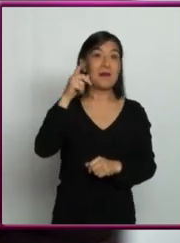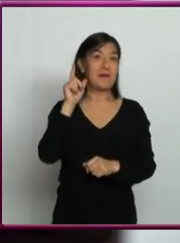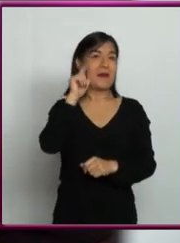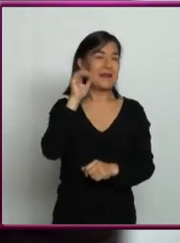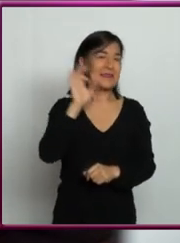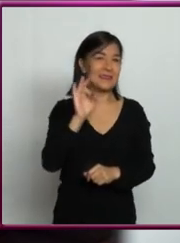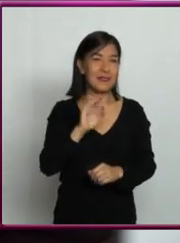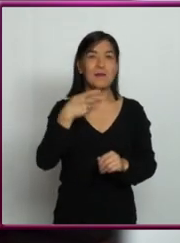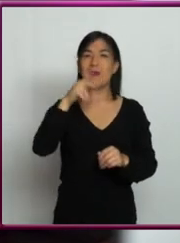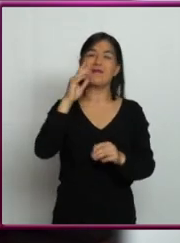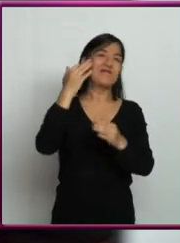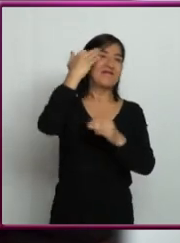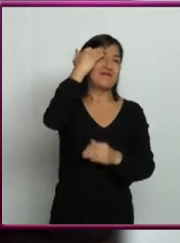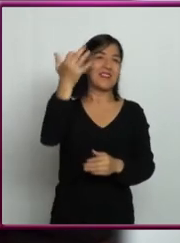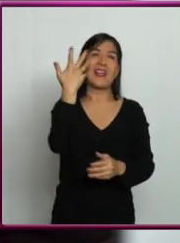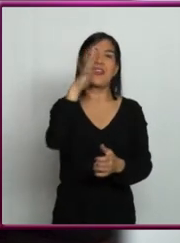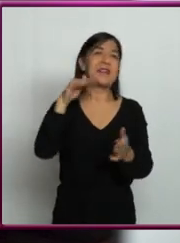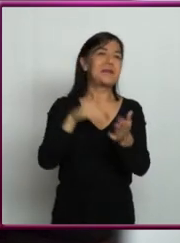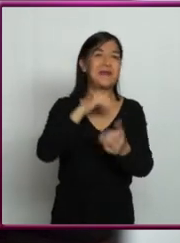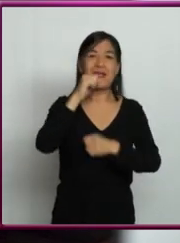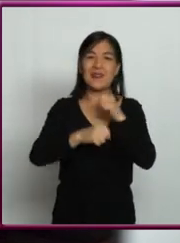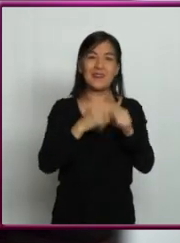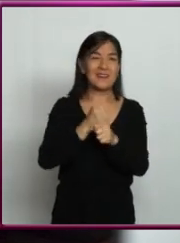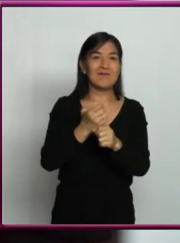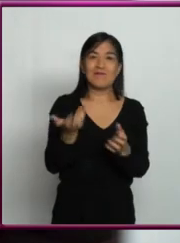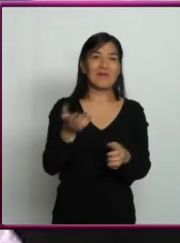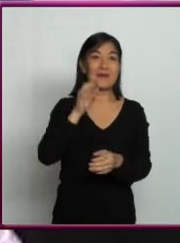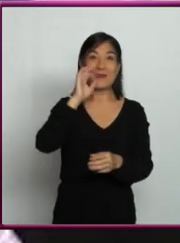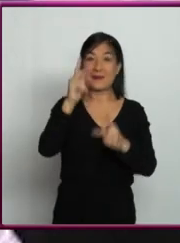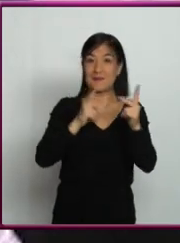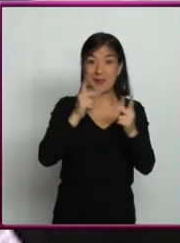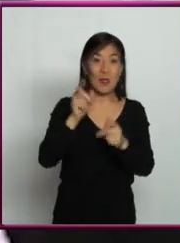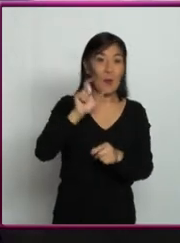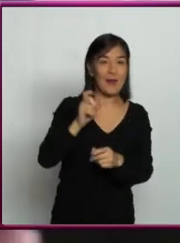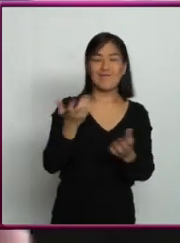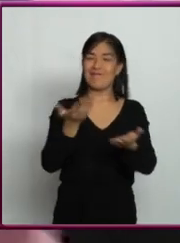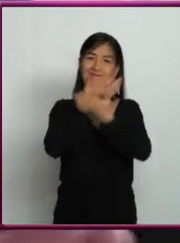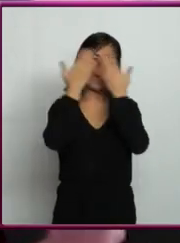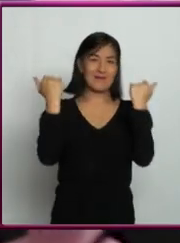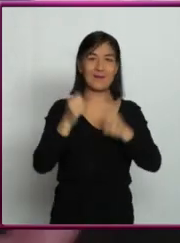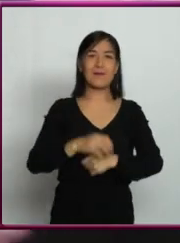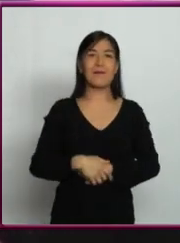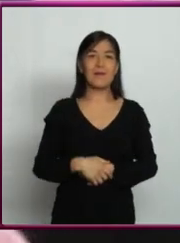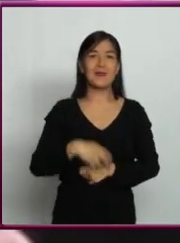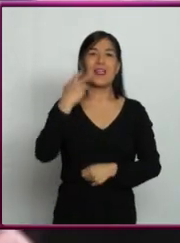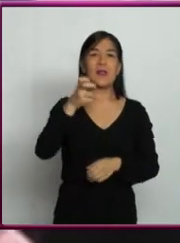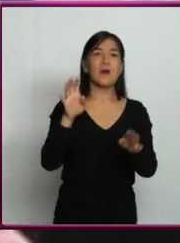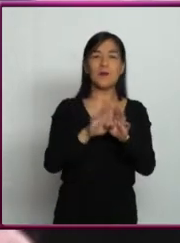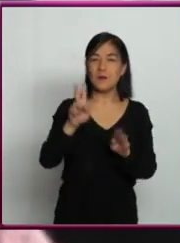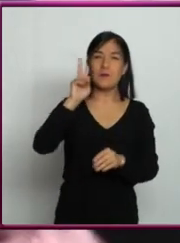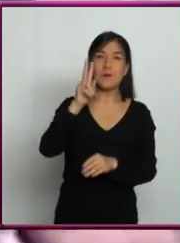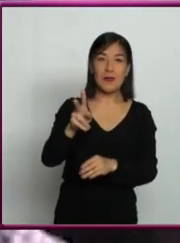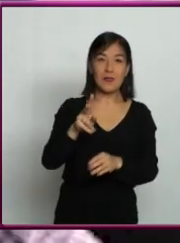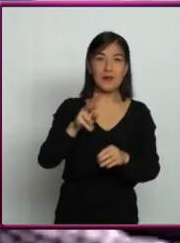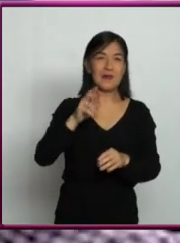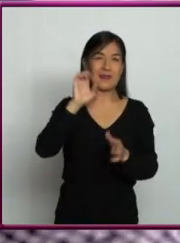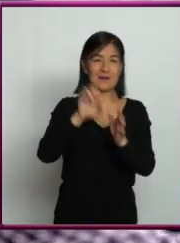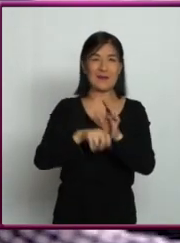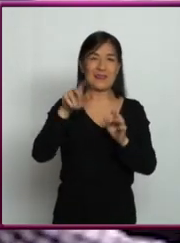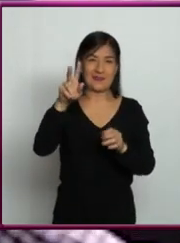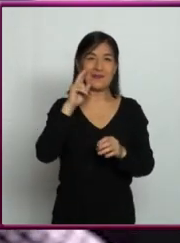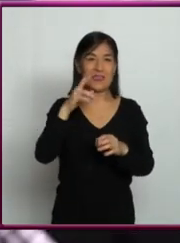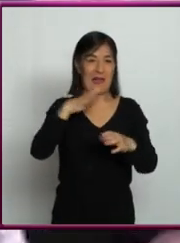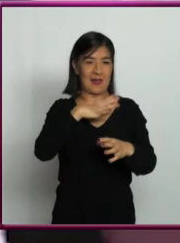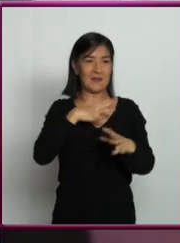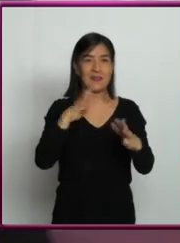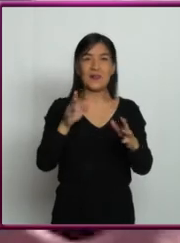años, en 10 mil años. No tenemos más de haber sabido. Entonces hay estrellas como Betelgeuse, vemos que se infló, es enorme.